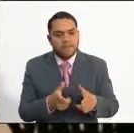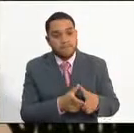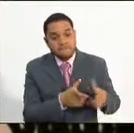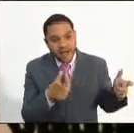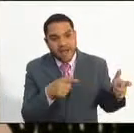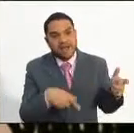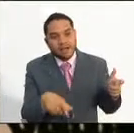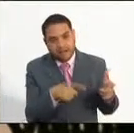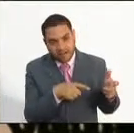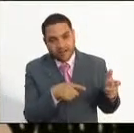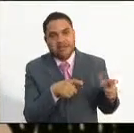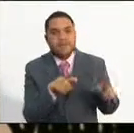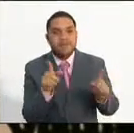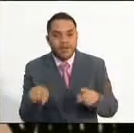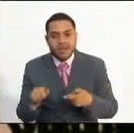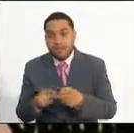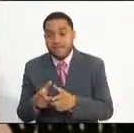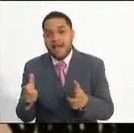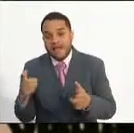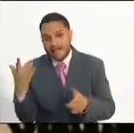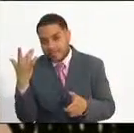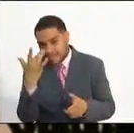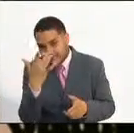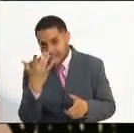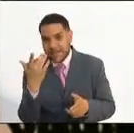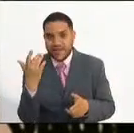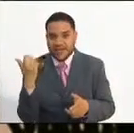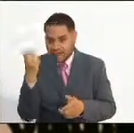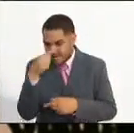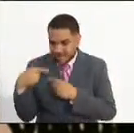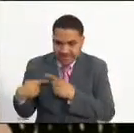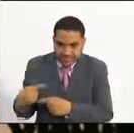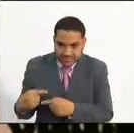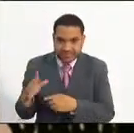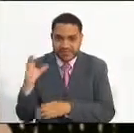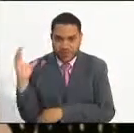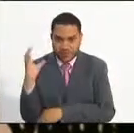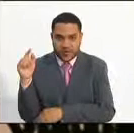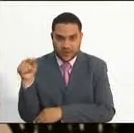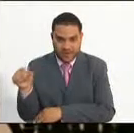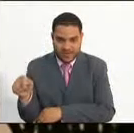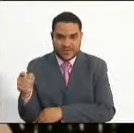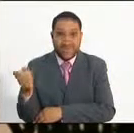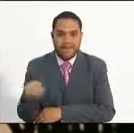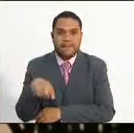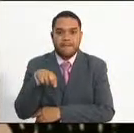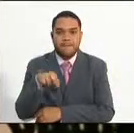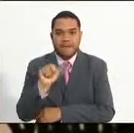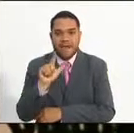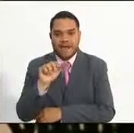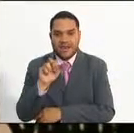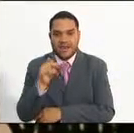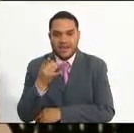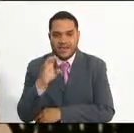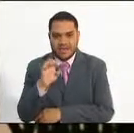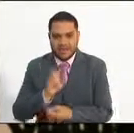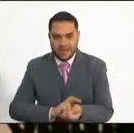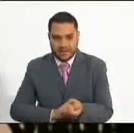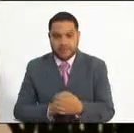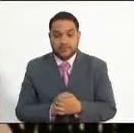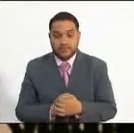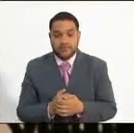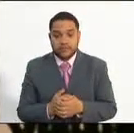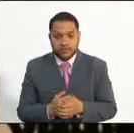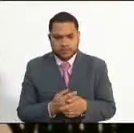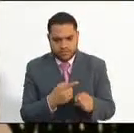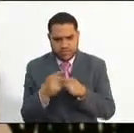afrocolombiana negra, raizal y palenquera. A raíz de esta OPEC se generaron las 116 convocatorias y en este momento nos encontramos